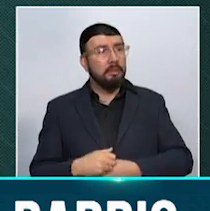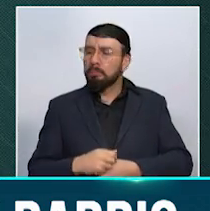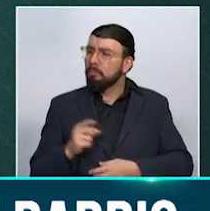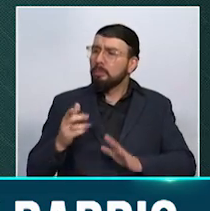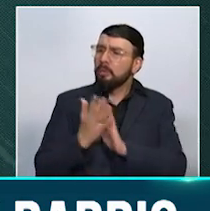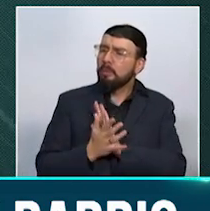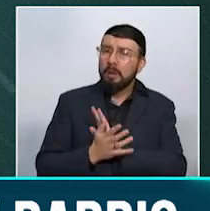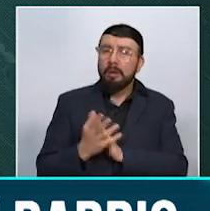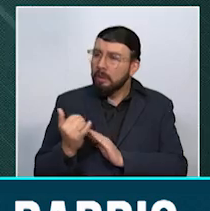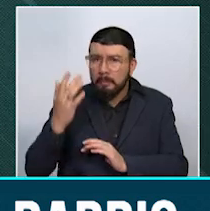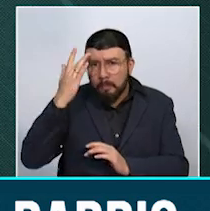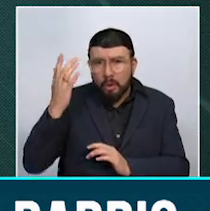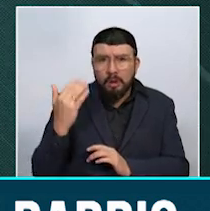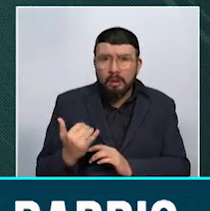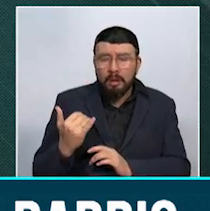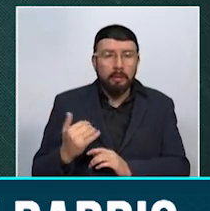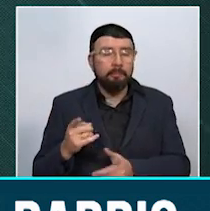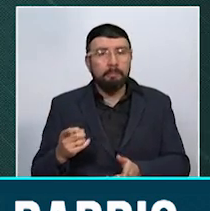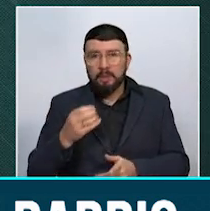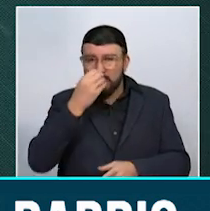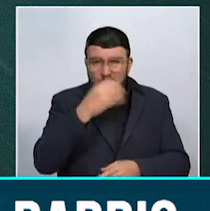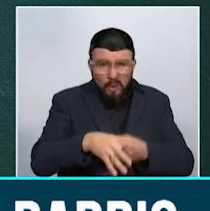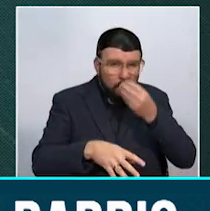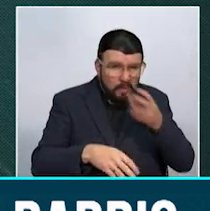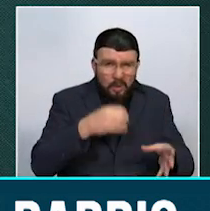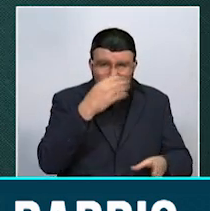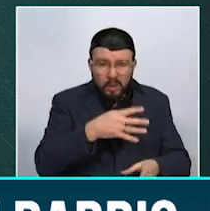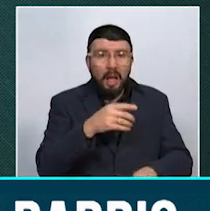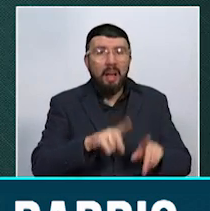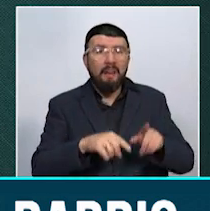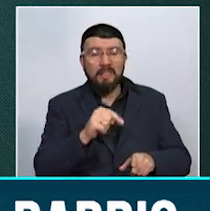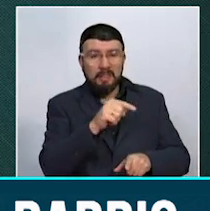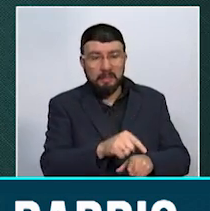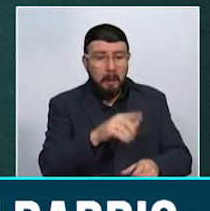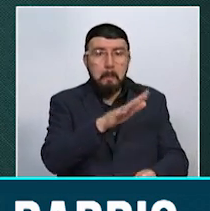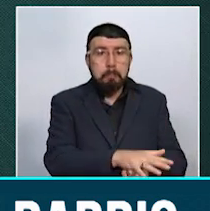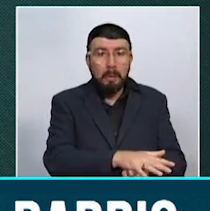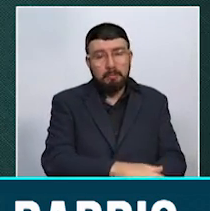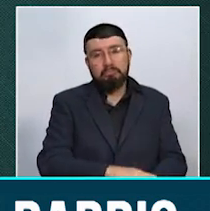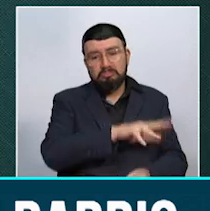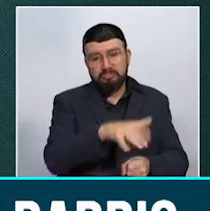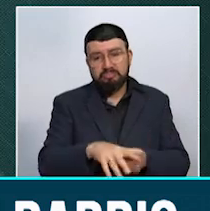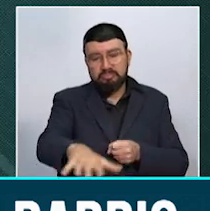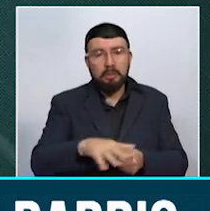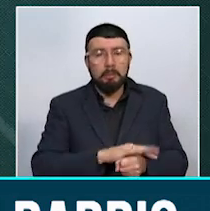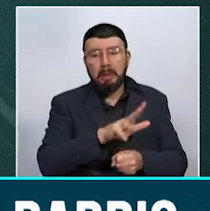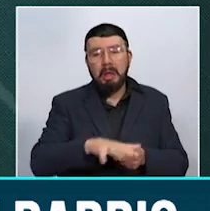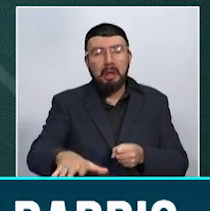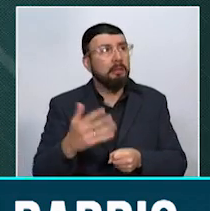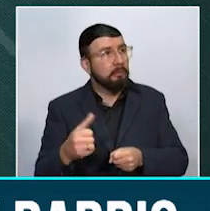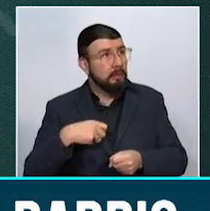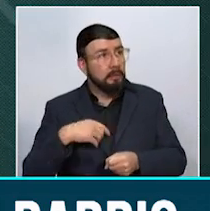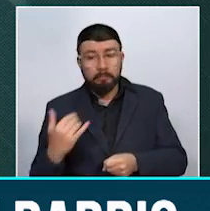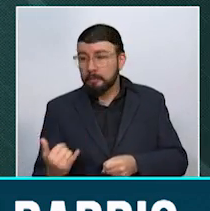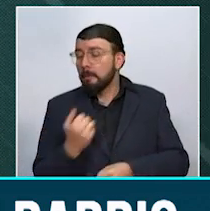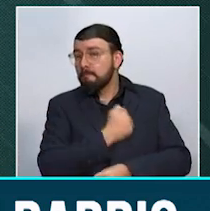algunas de las razones están relacionadas con que las basuras que se riegan en las alcantarillas están taponando allí el sector, por lo que se